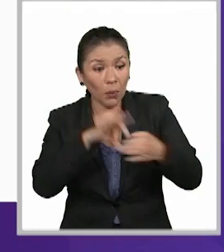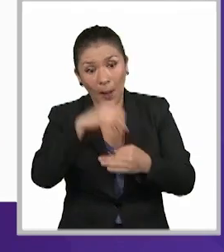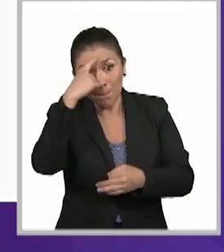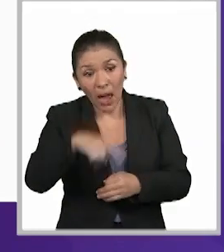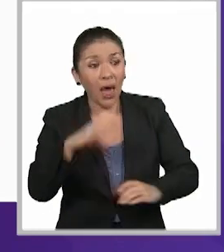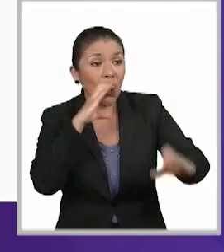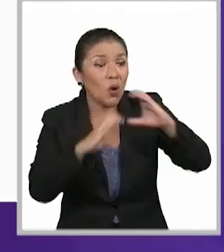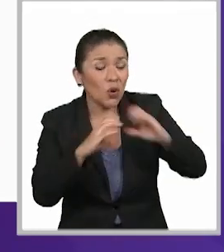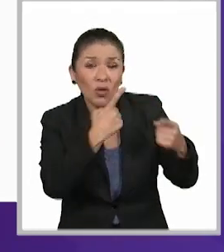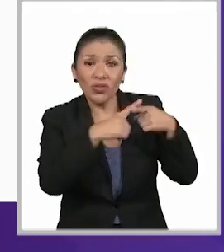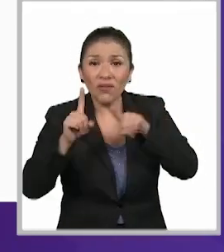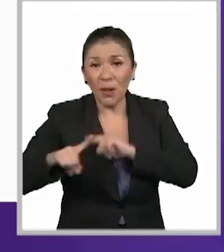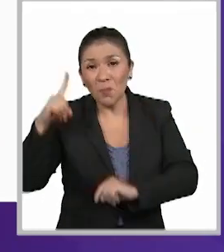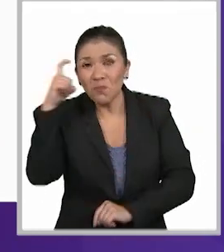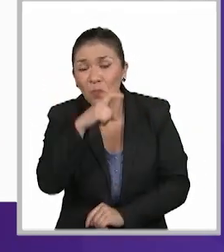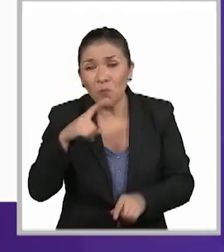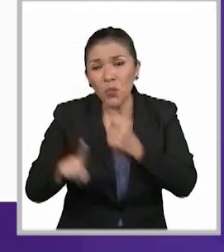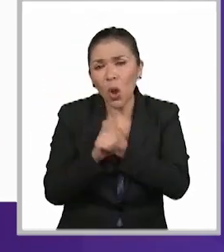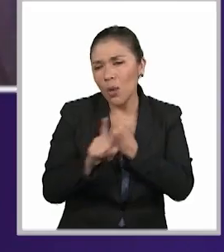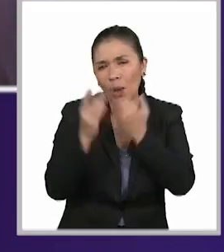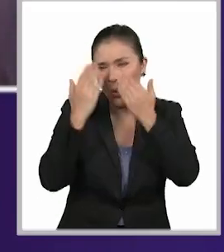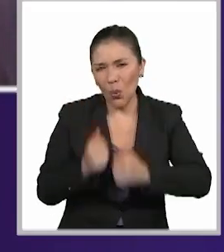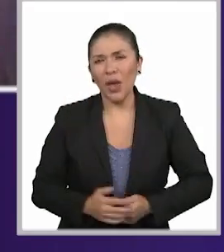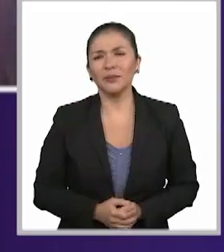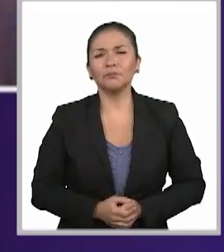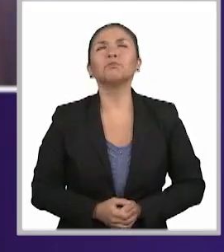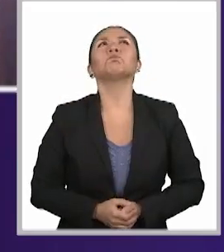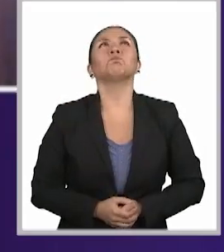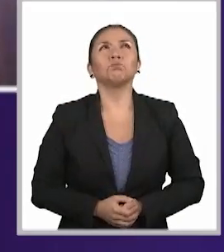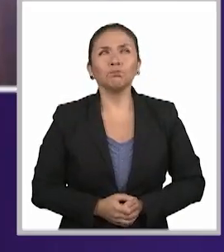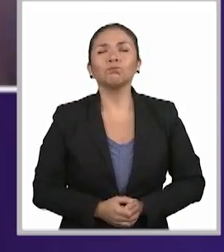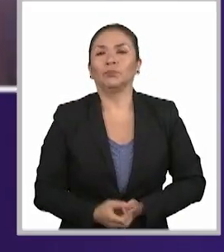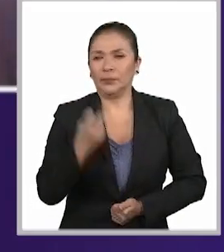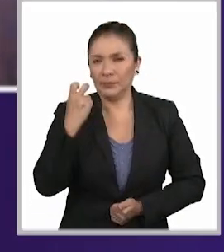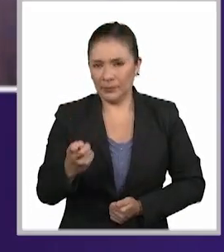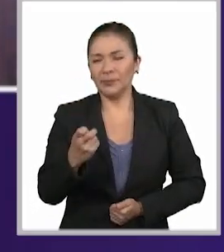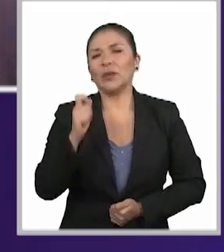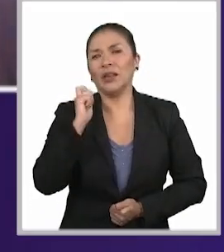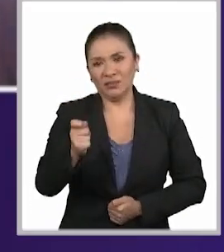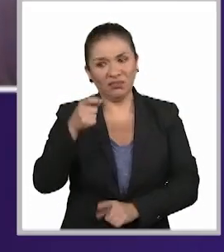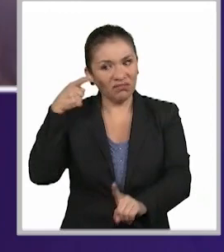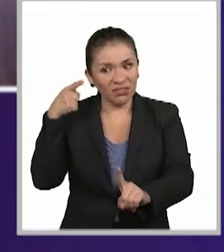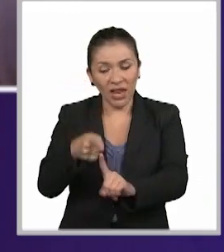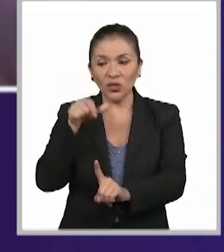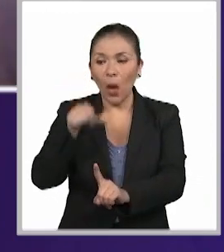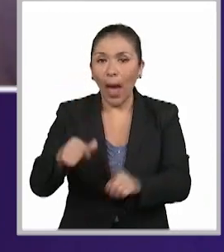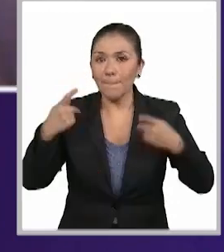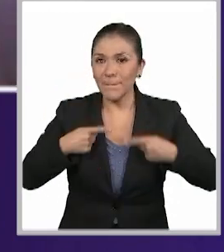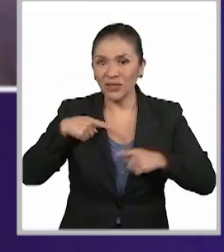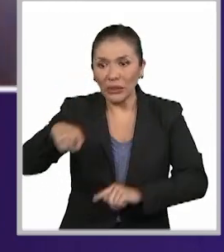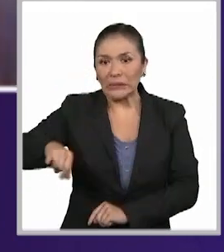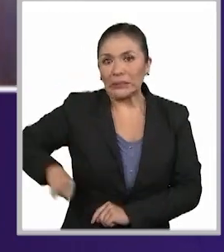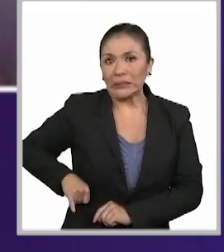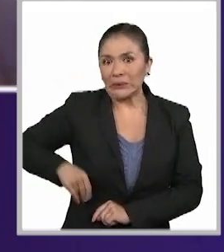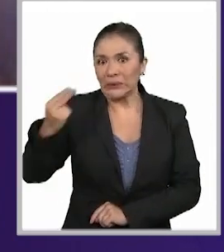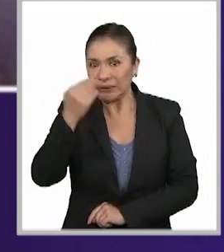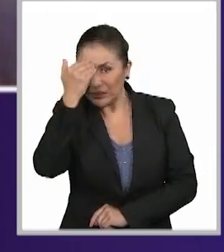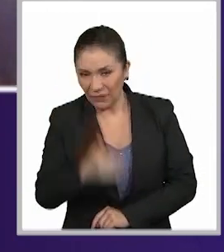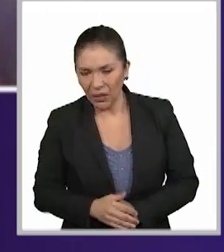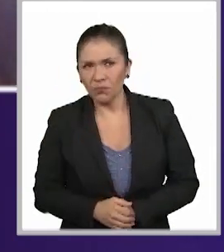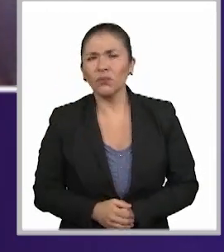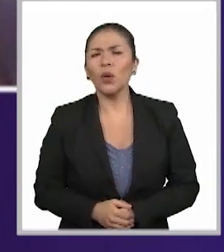no está relacionada con alguna cuestión de comunicación. Definido, entonces, este alcance, que es un alcance directo a la persona interesada,